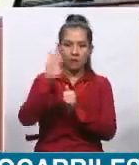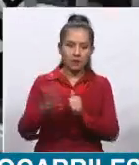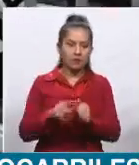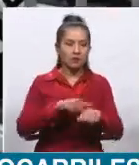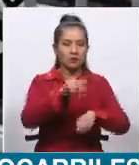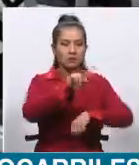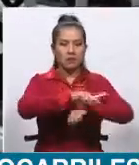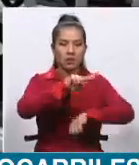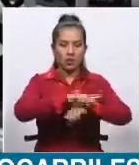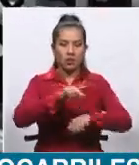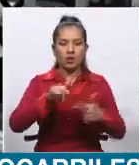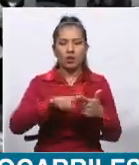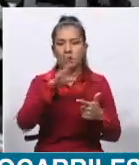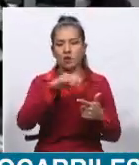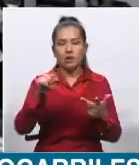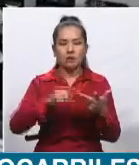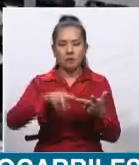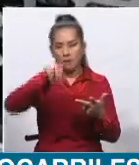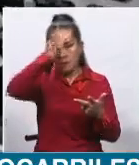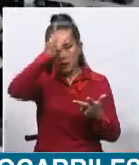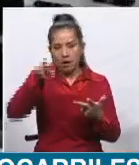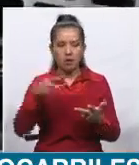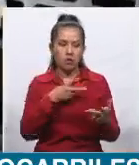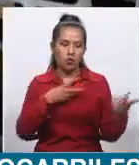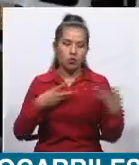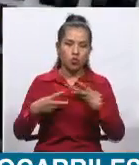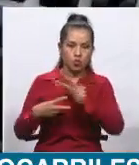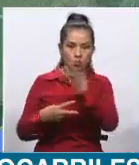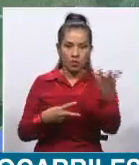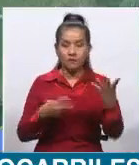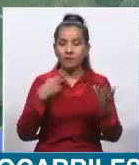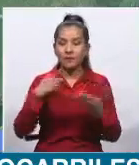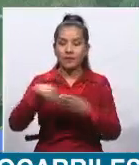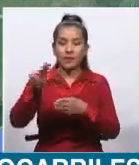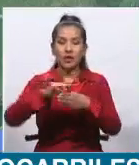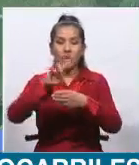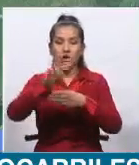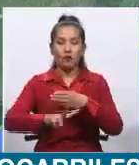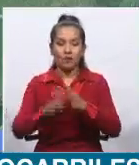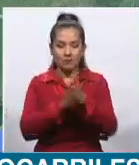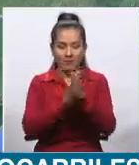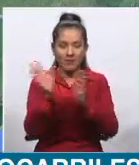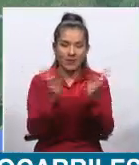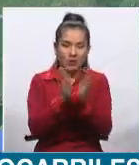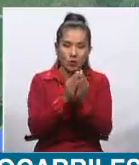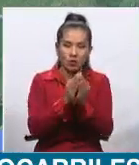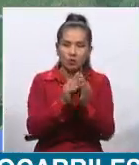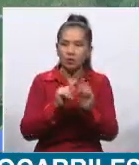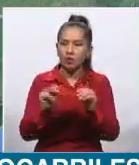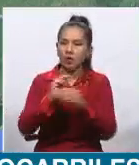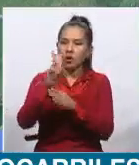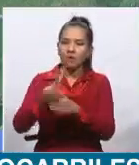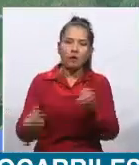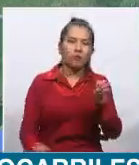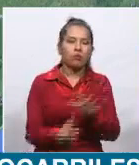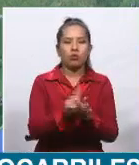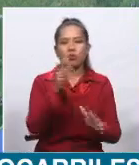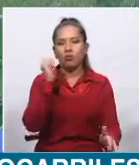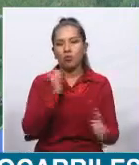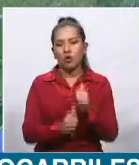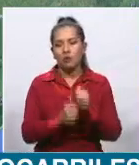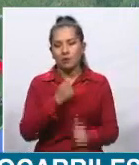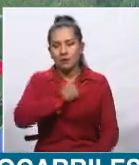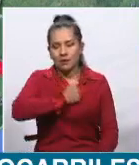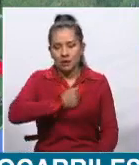Paraguay y de Perú. Teníamos que hacer una nueva reunión en el mes de noviembre y por estos hechos lamentables que están